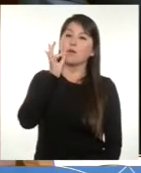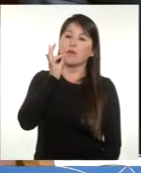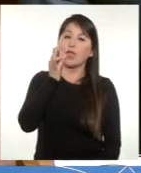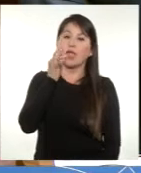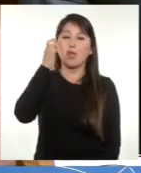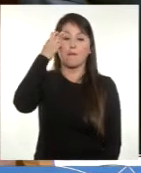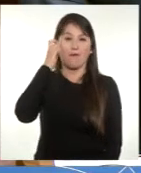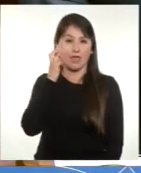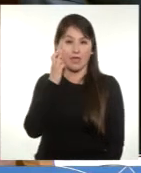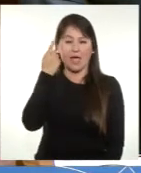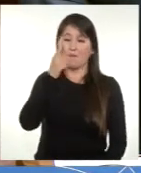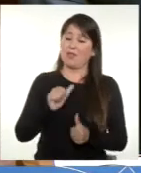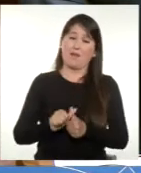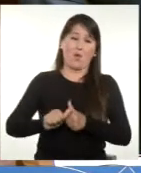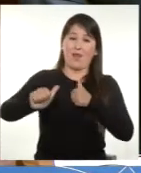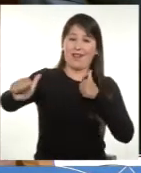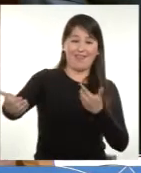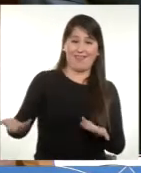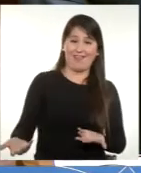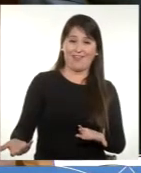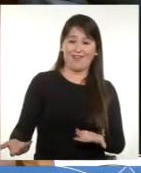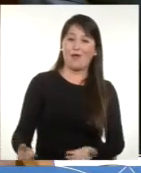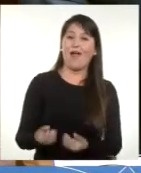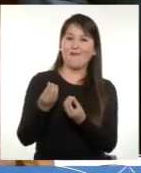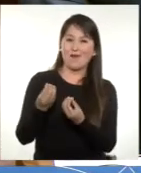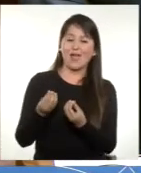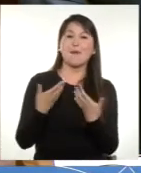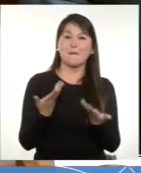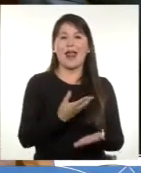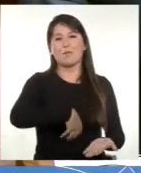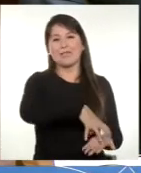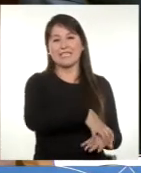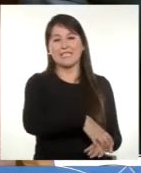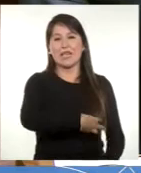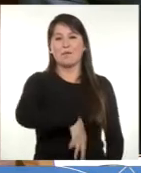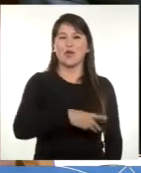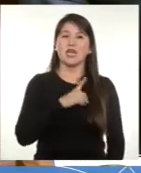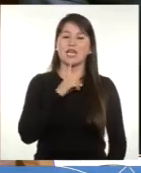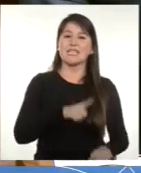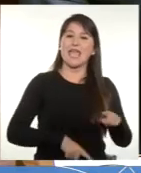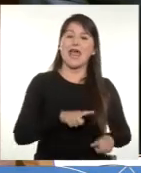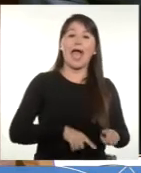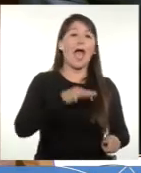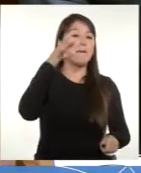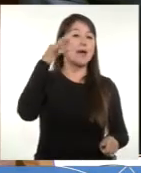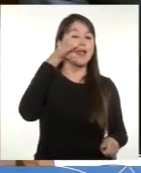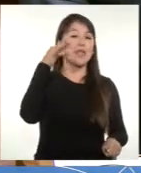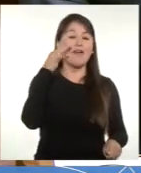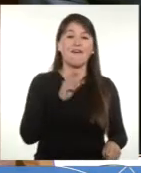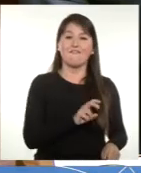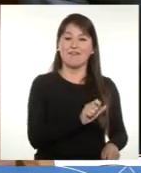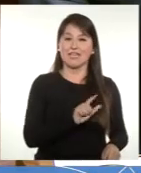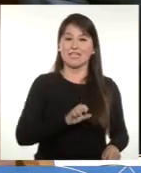Providencia, pero está muy lejos de que sea una buena medida para municipios como Tierra Amarilla, como Freirina,